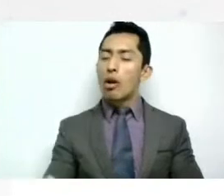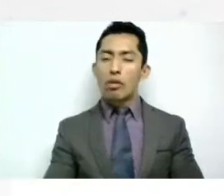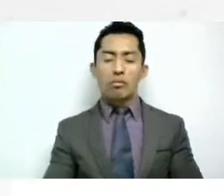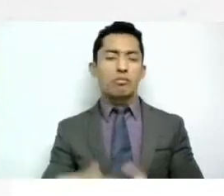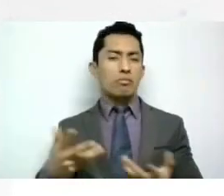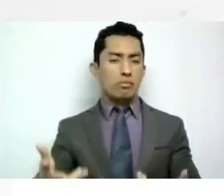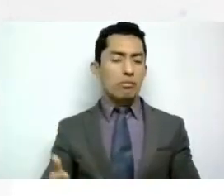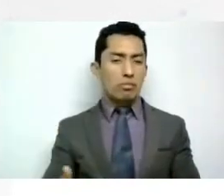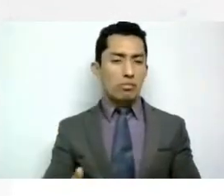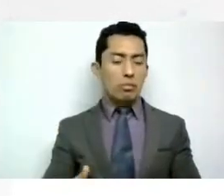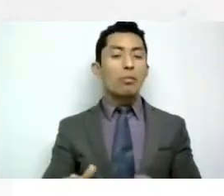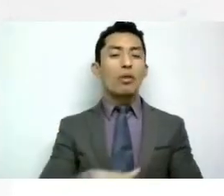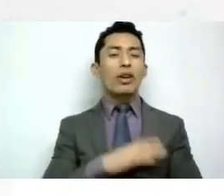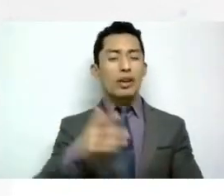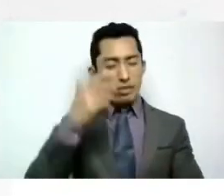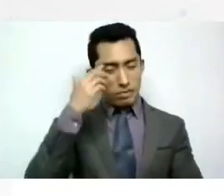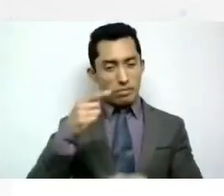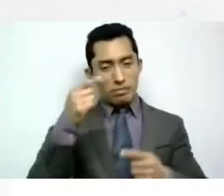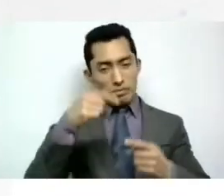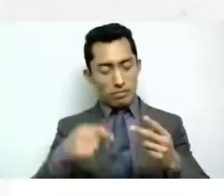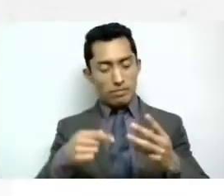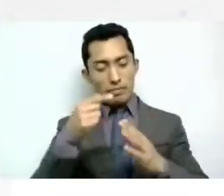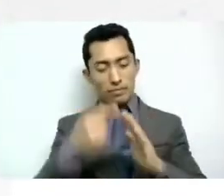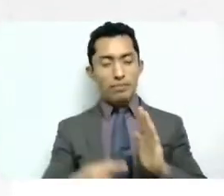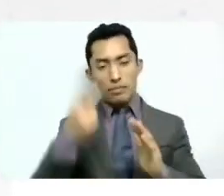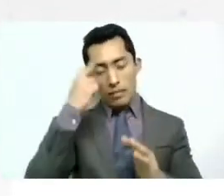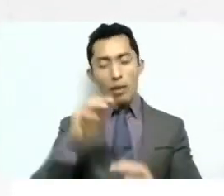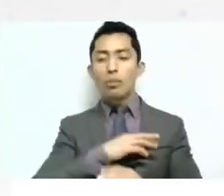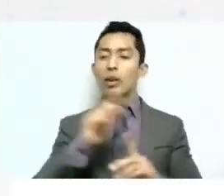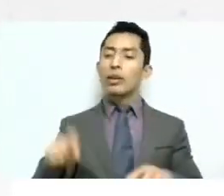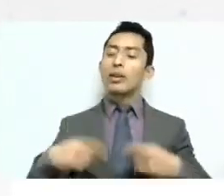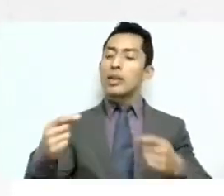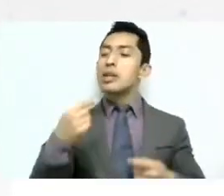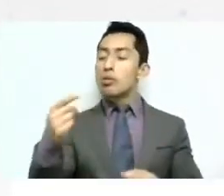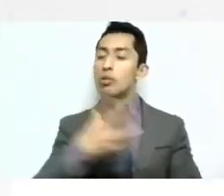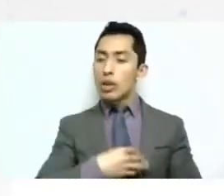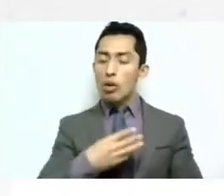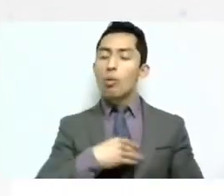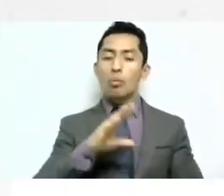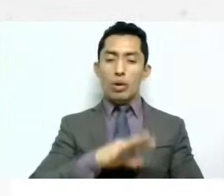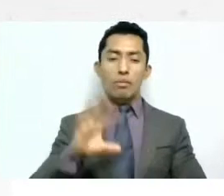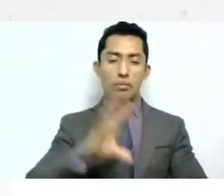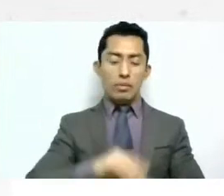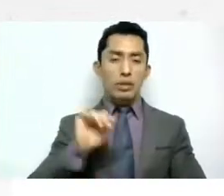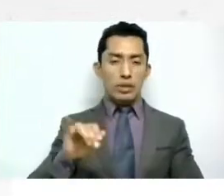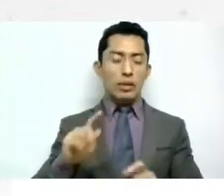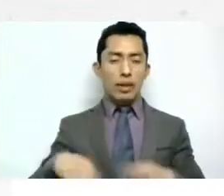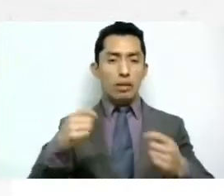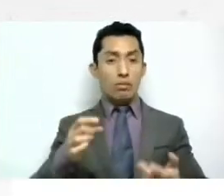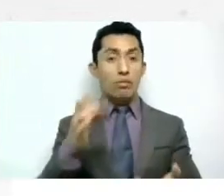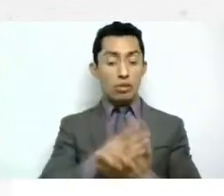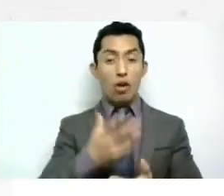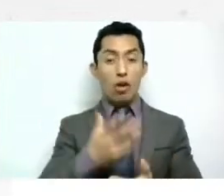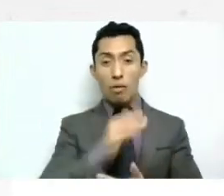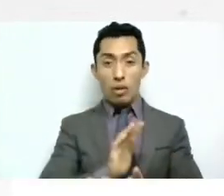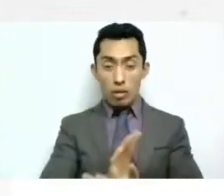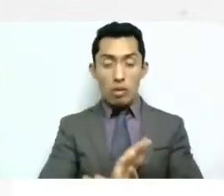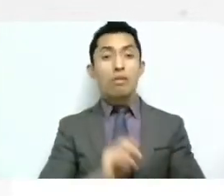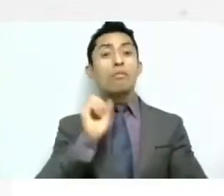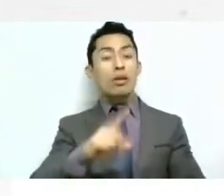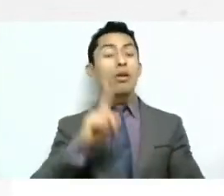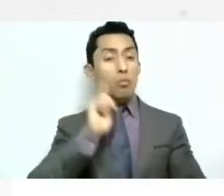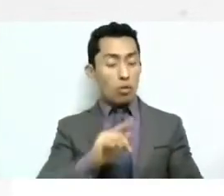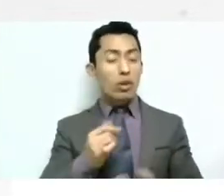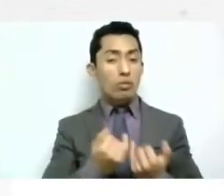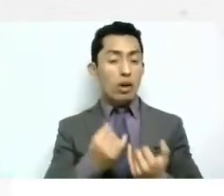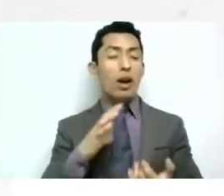con los requisitos para acceder a guarderías y como ustedes ya dijeron no es solo discriminación a hombres sino también respecto de mujeres